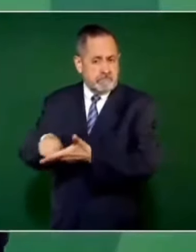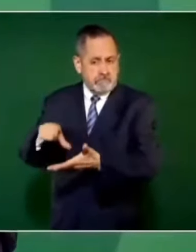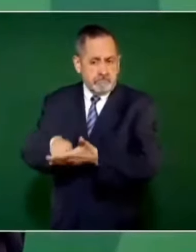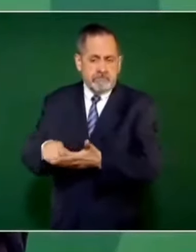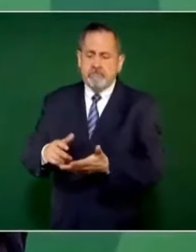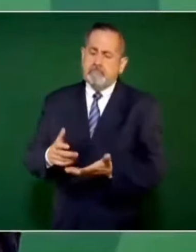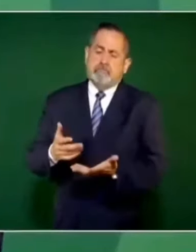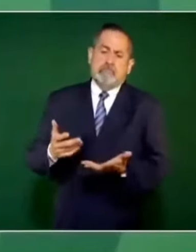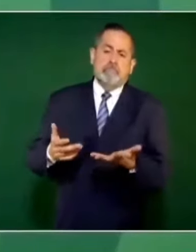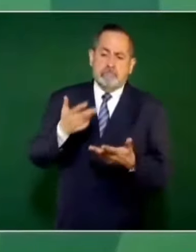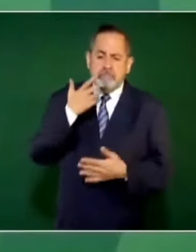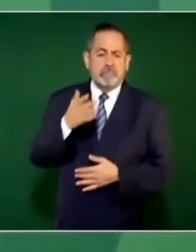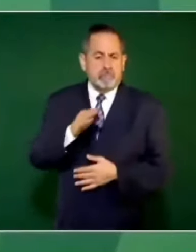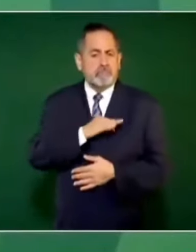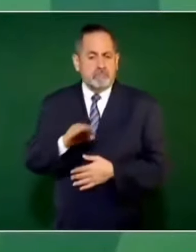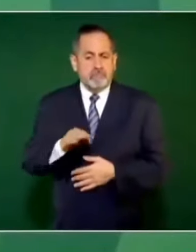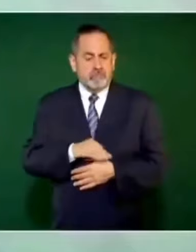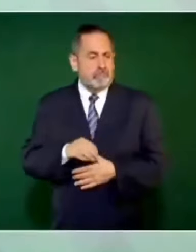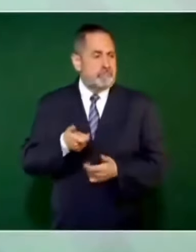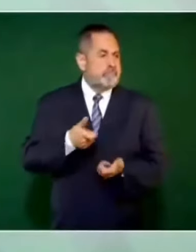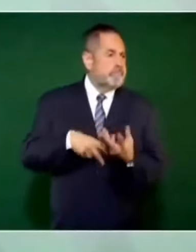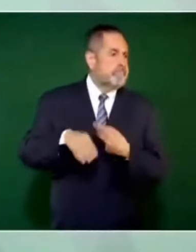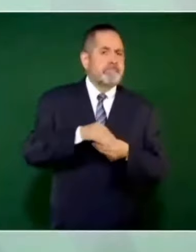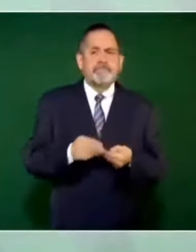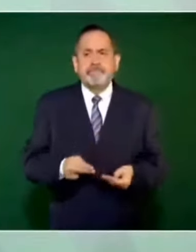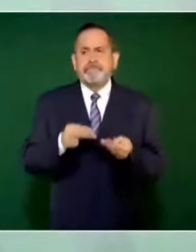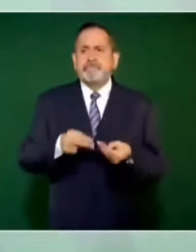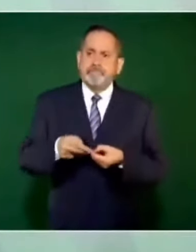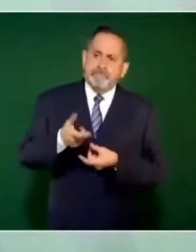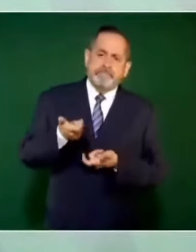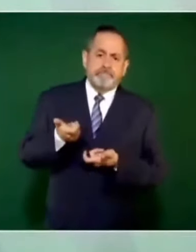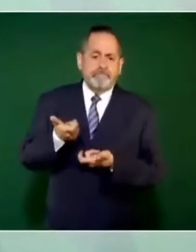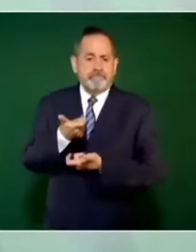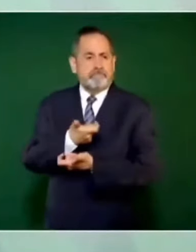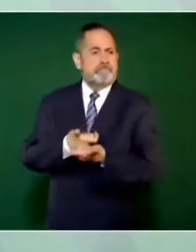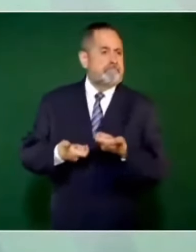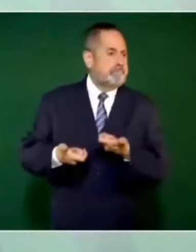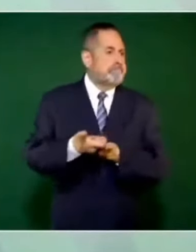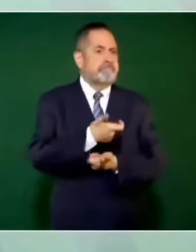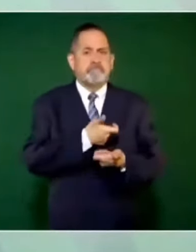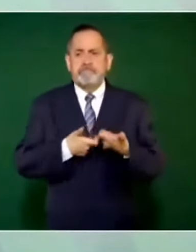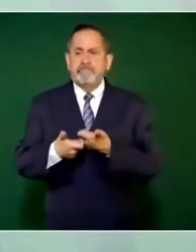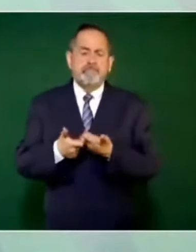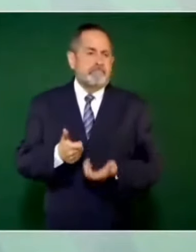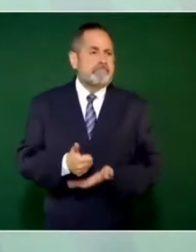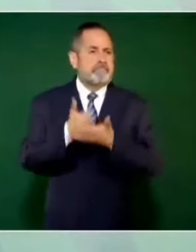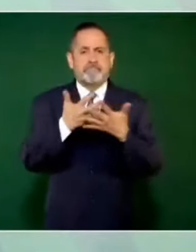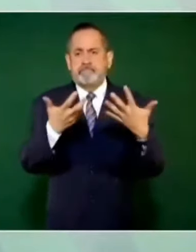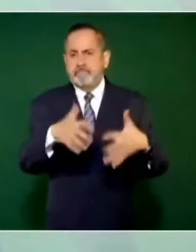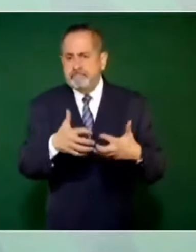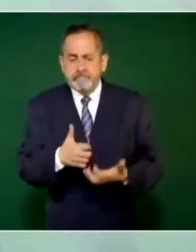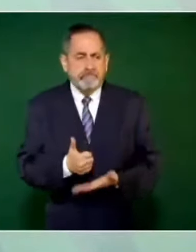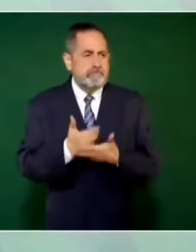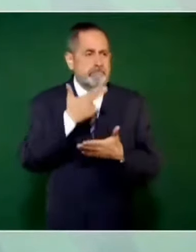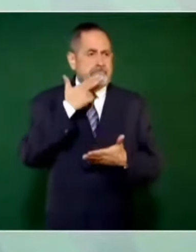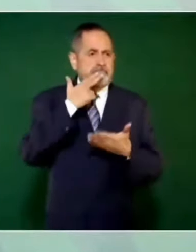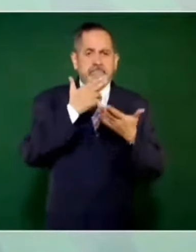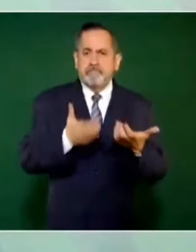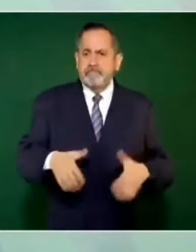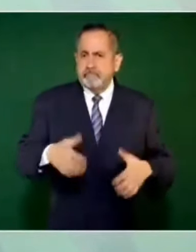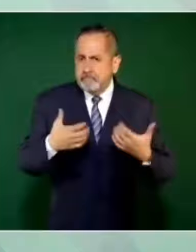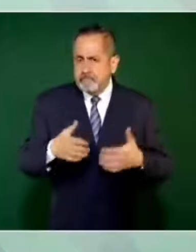hay más reactivación económica, se beneficia la industria, se beneficia el comercio,